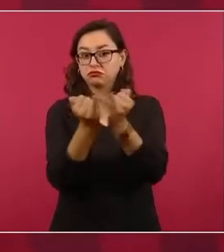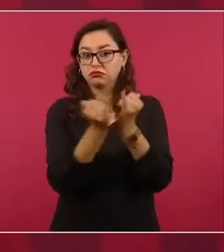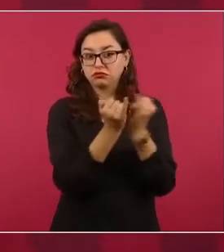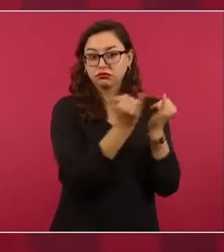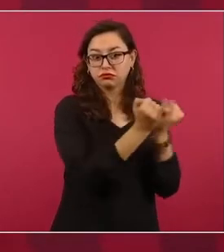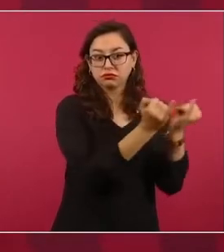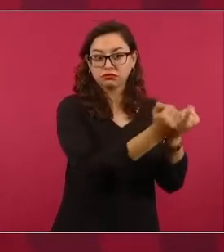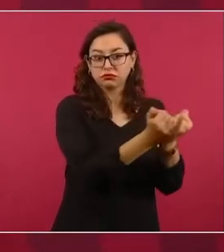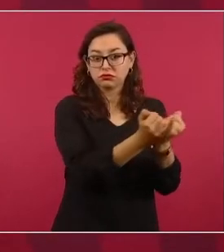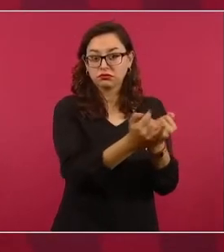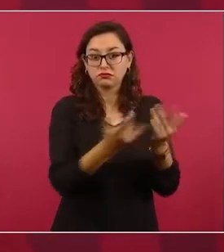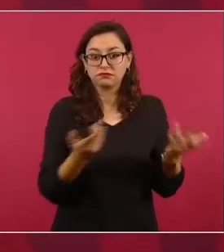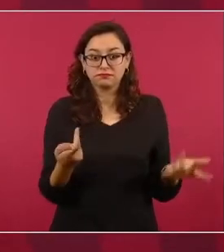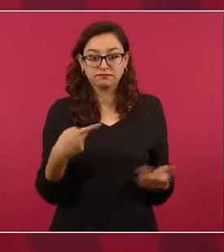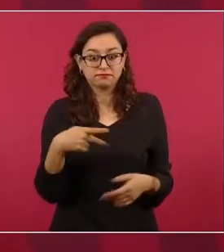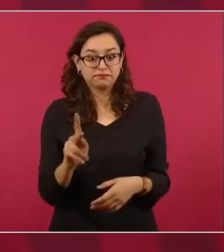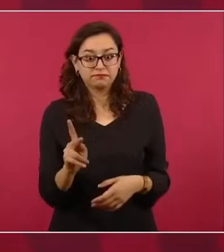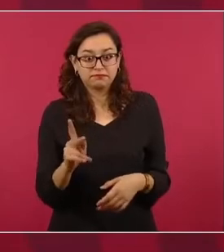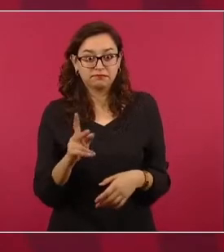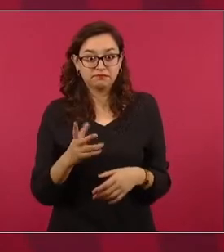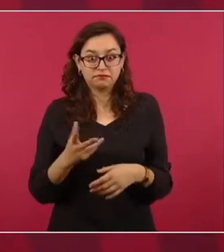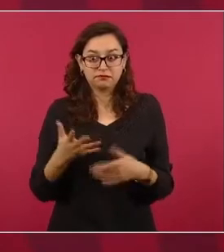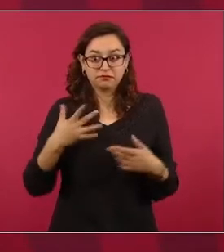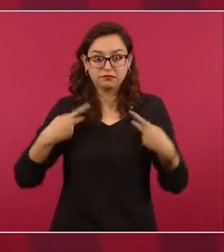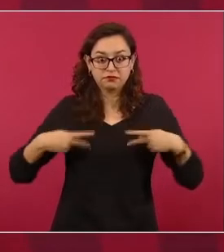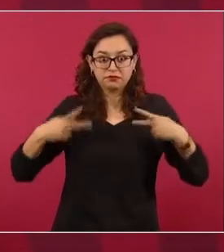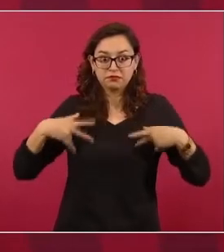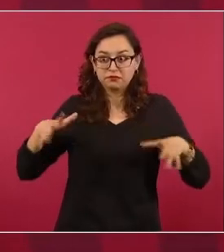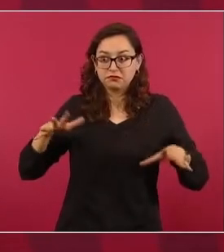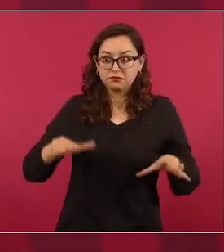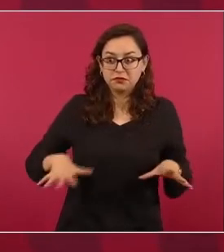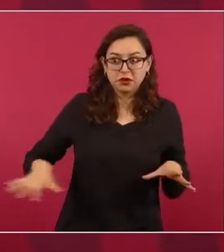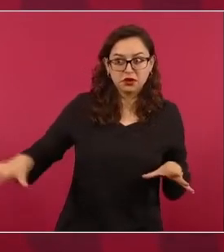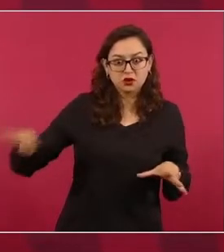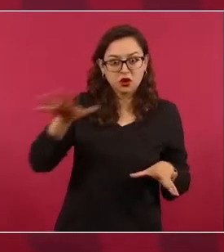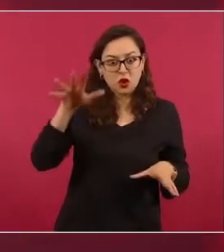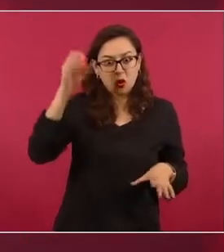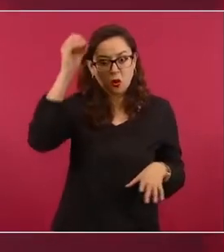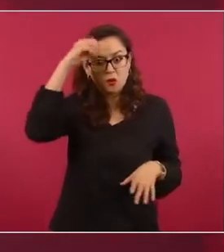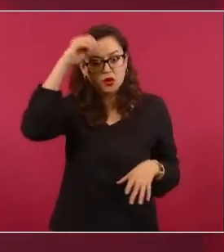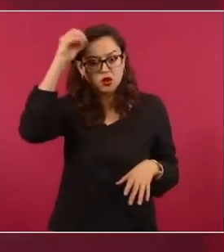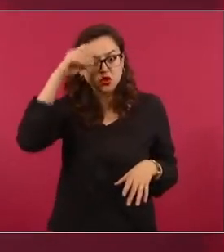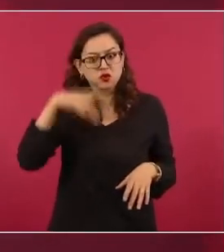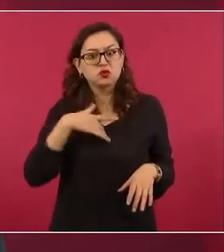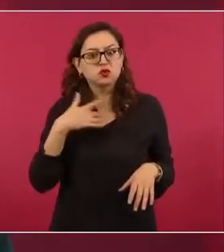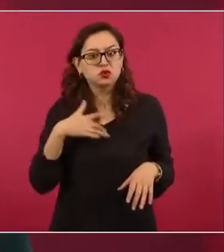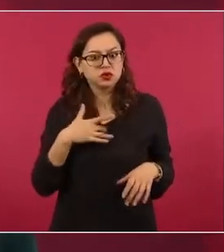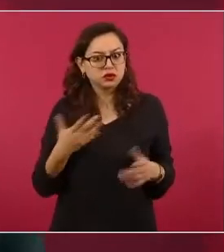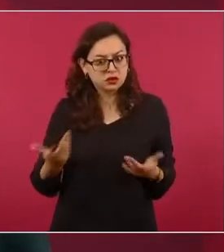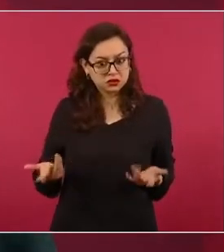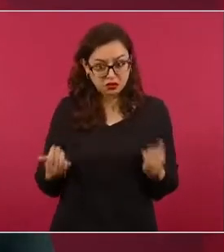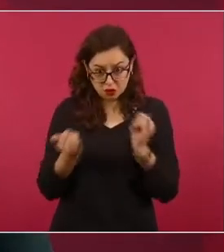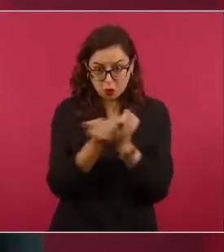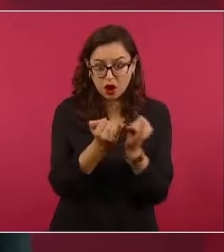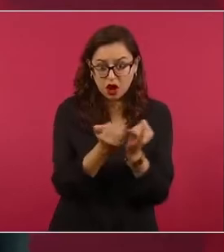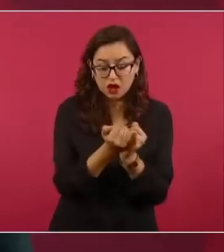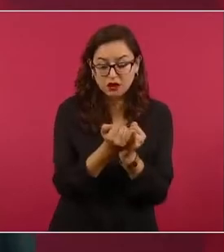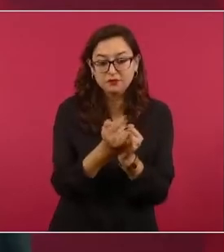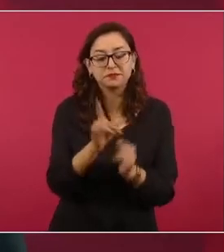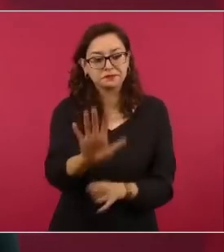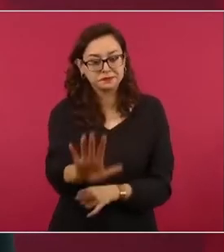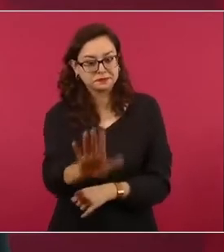contrasta con la opinión de la mayoría de mexicanos. Veamos, según la más